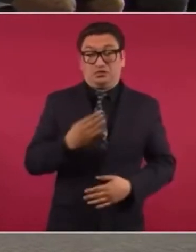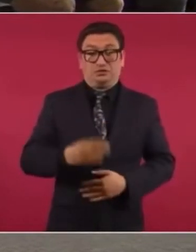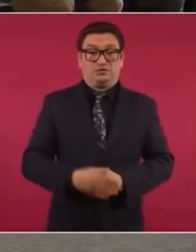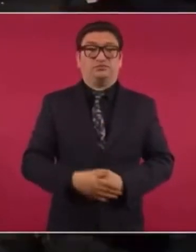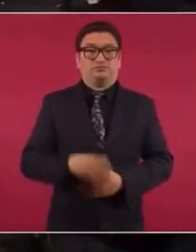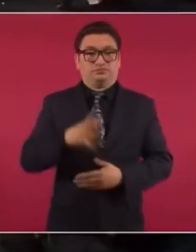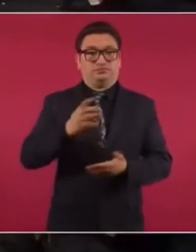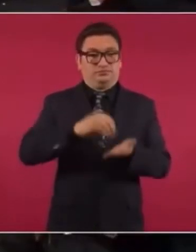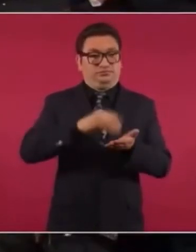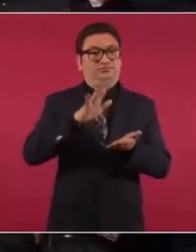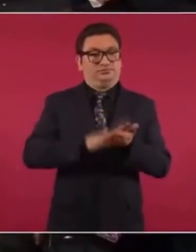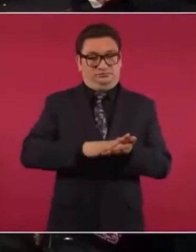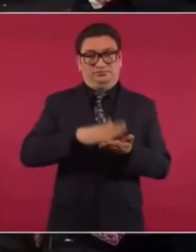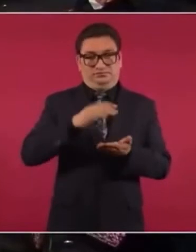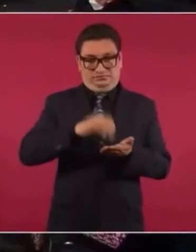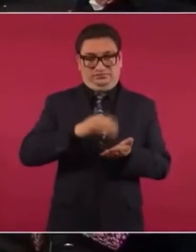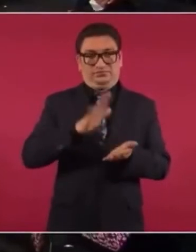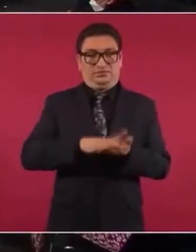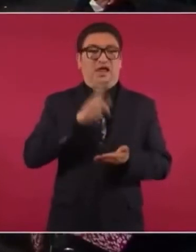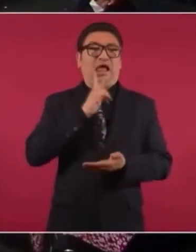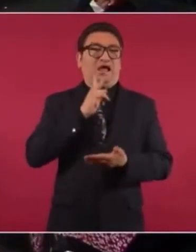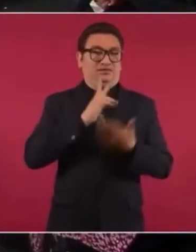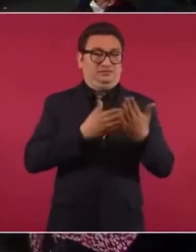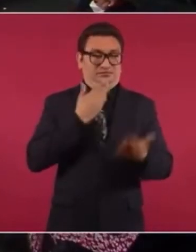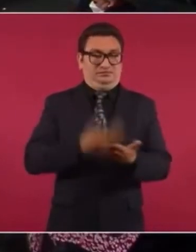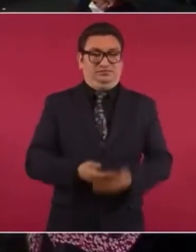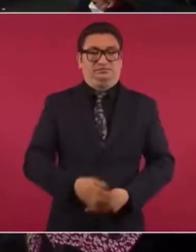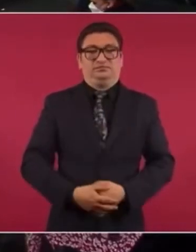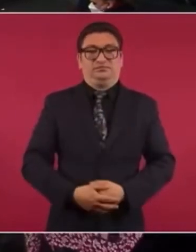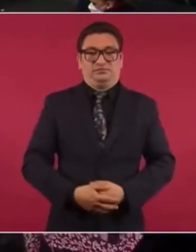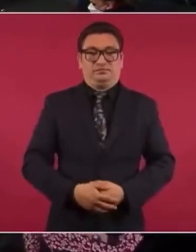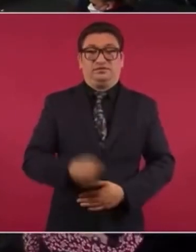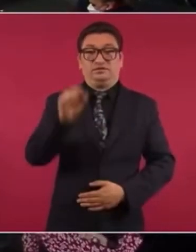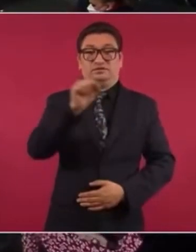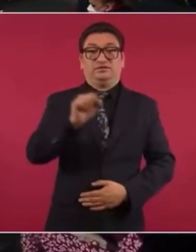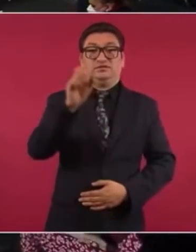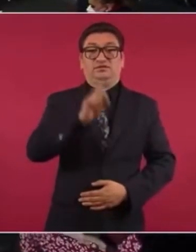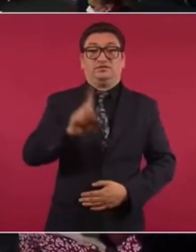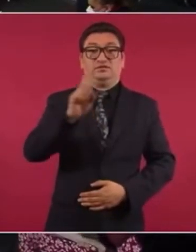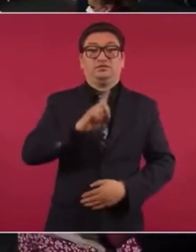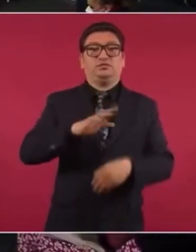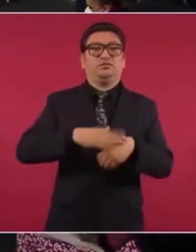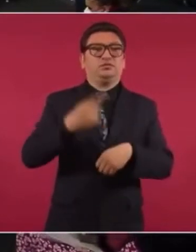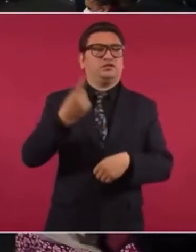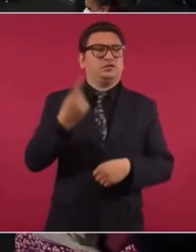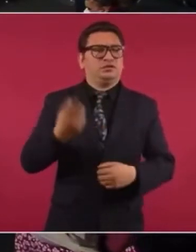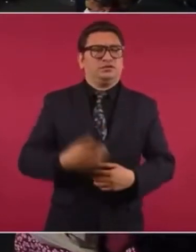tomen en cuenta la propuesta. Sábado y domingos, porque